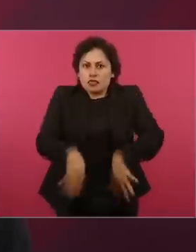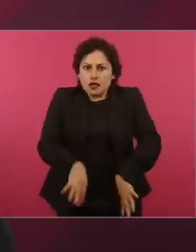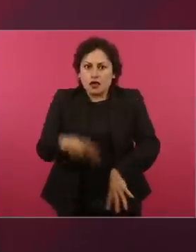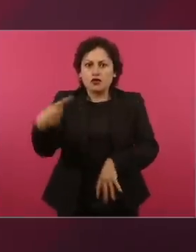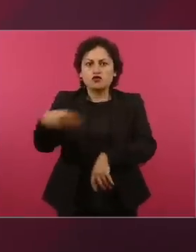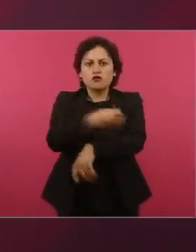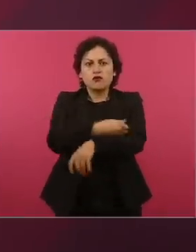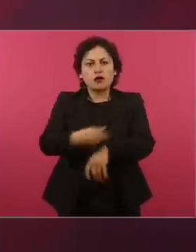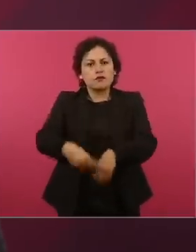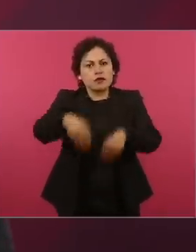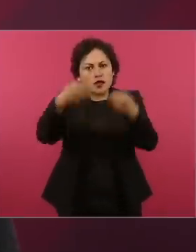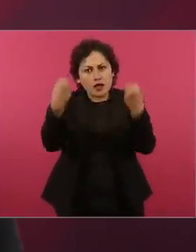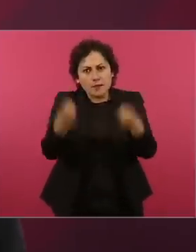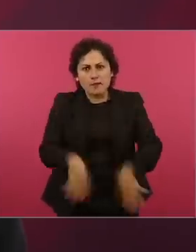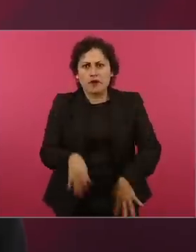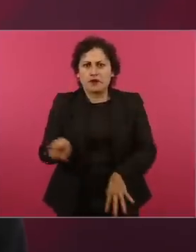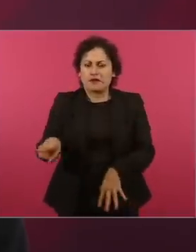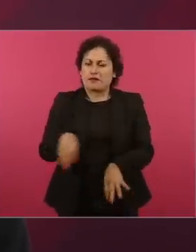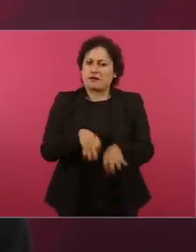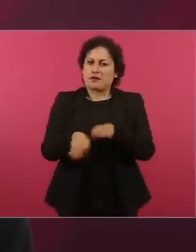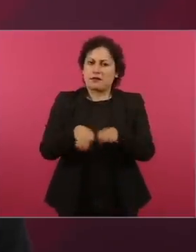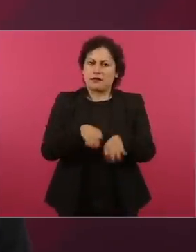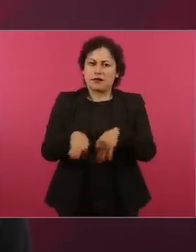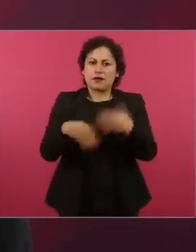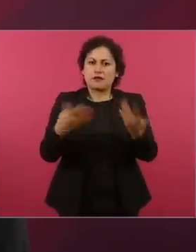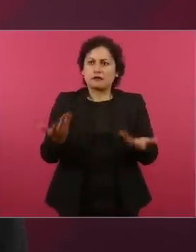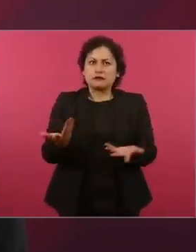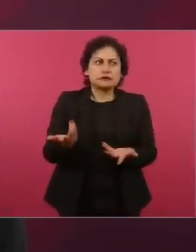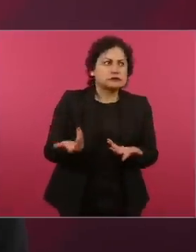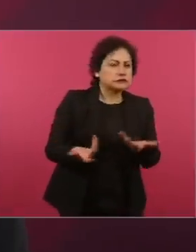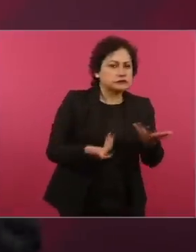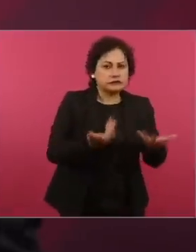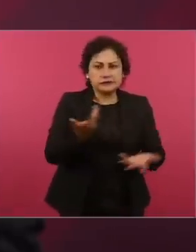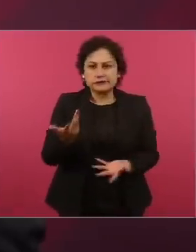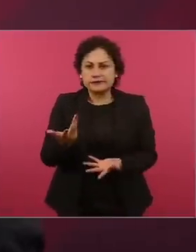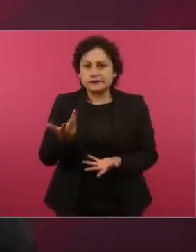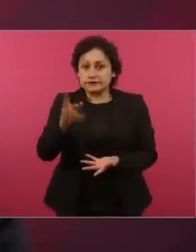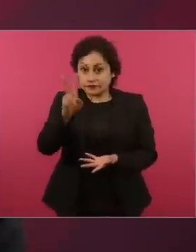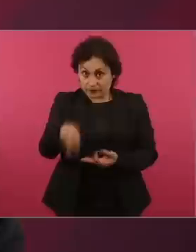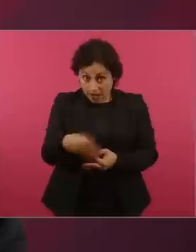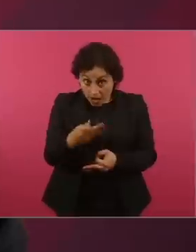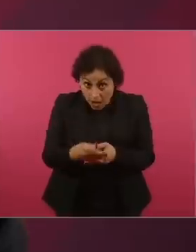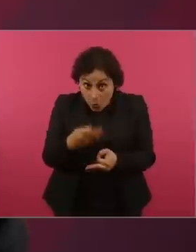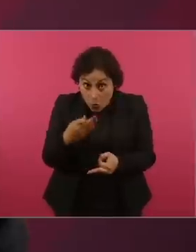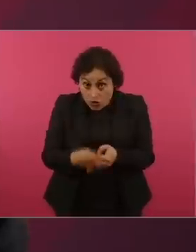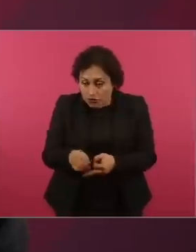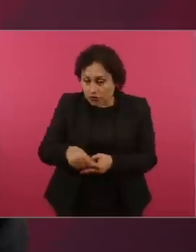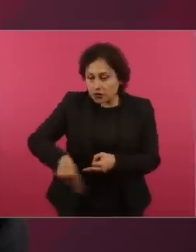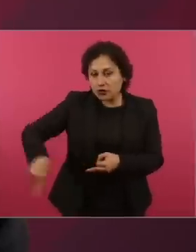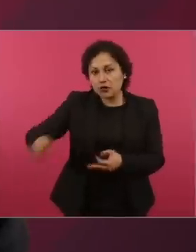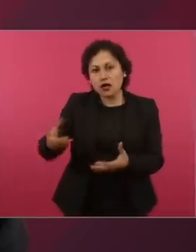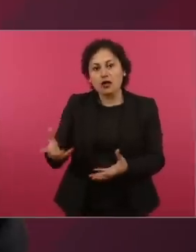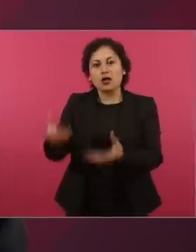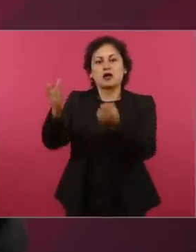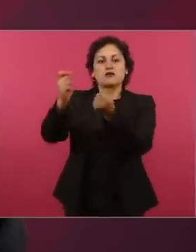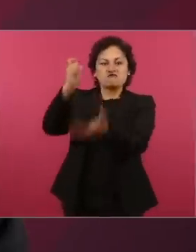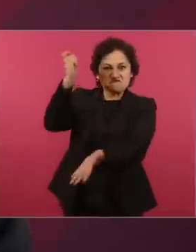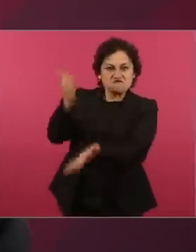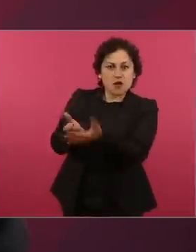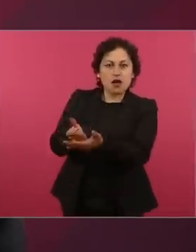mucho cariño, sin trabajo y sin sustento. Hoy lo que se demuestra es un acto de justicia social. Después,